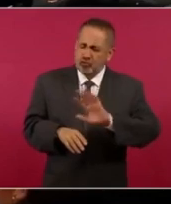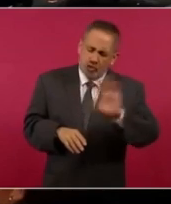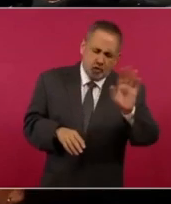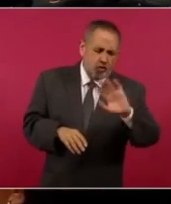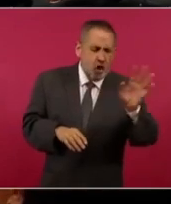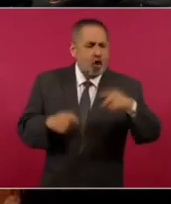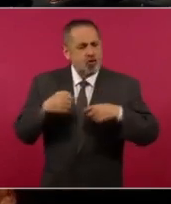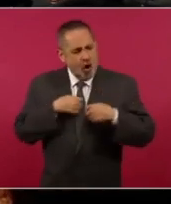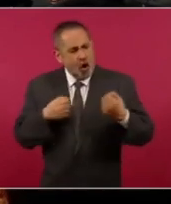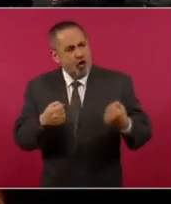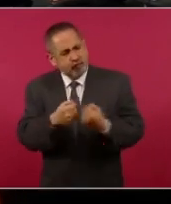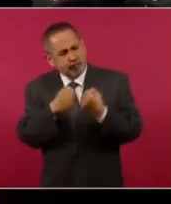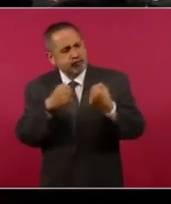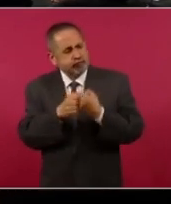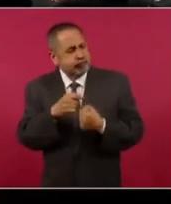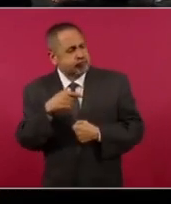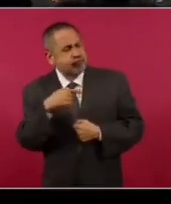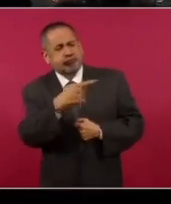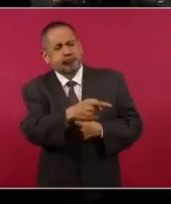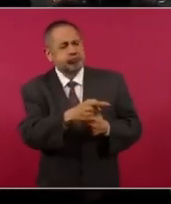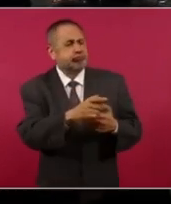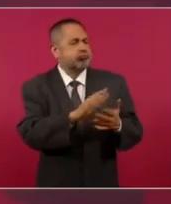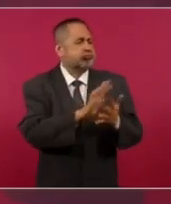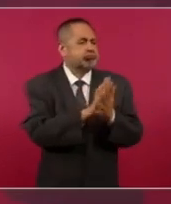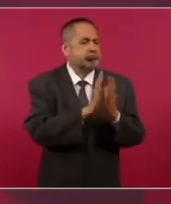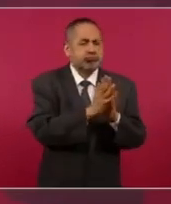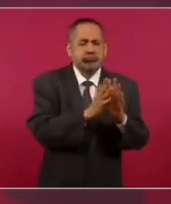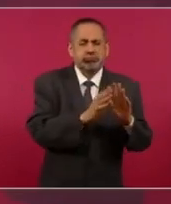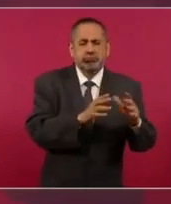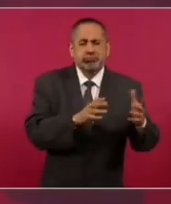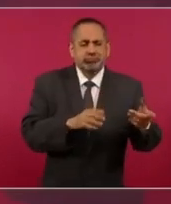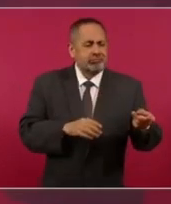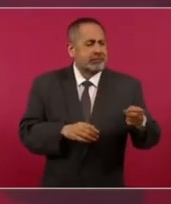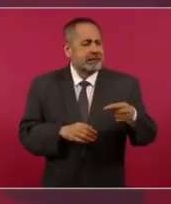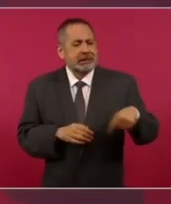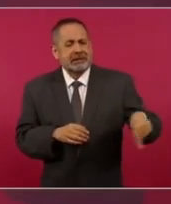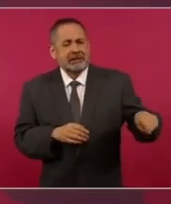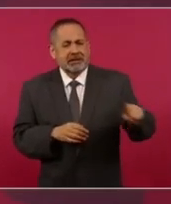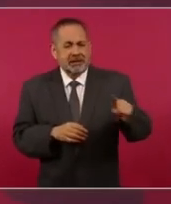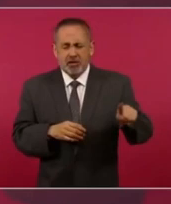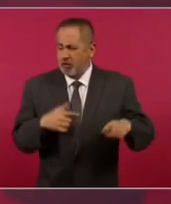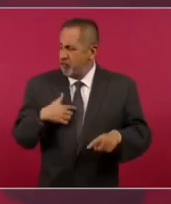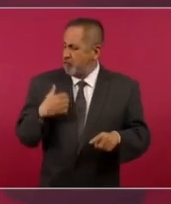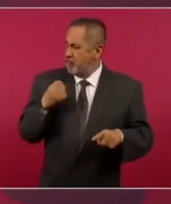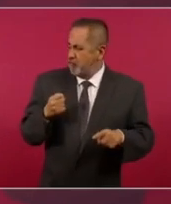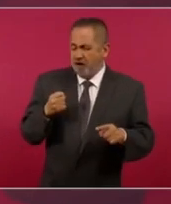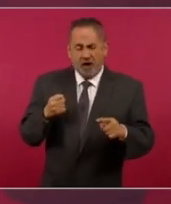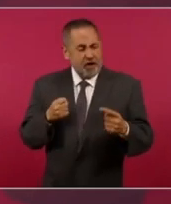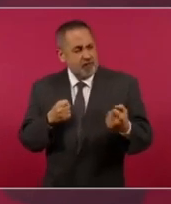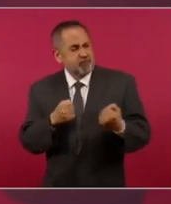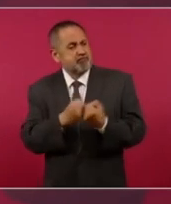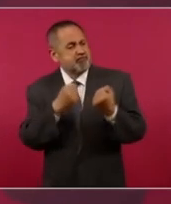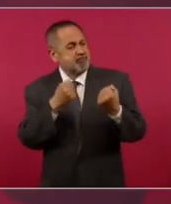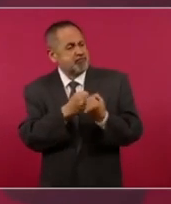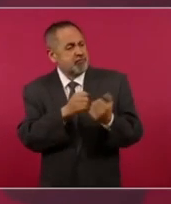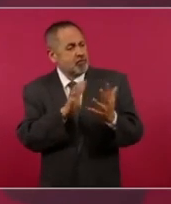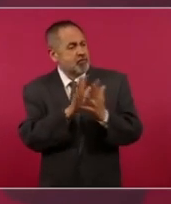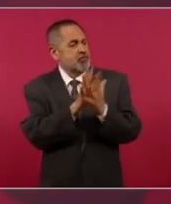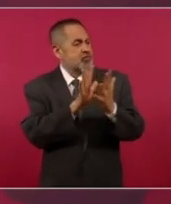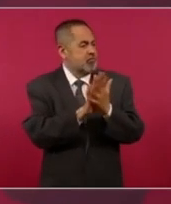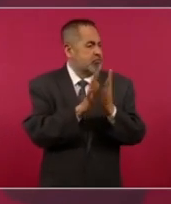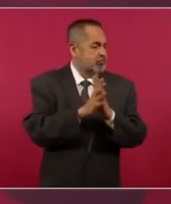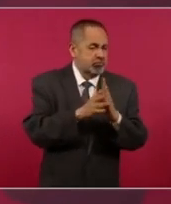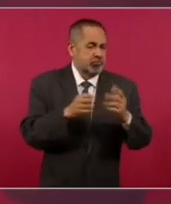con toda la fuerza a la